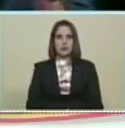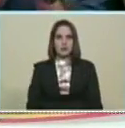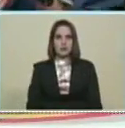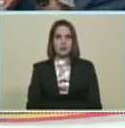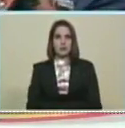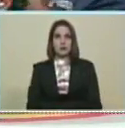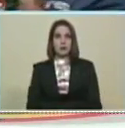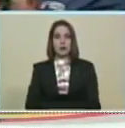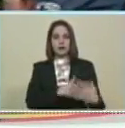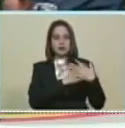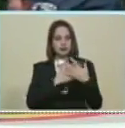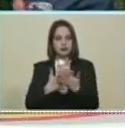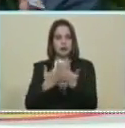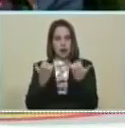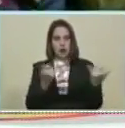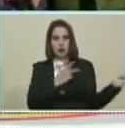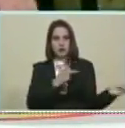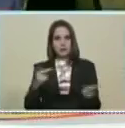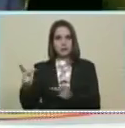Adelante